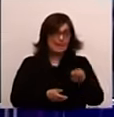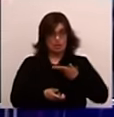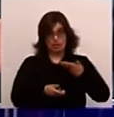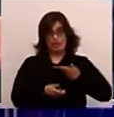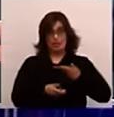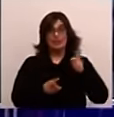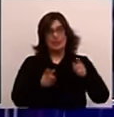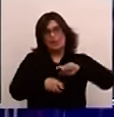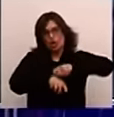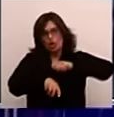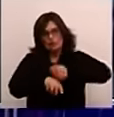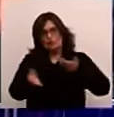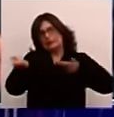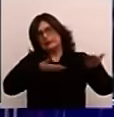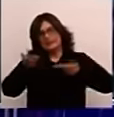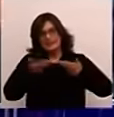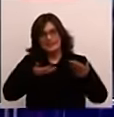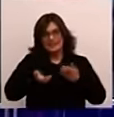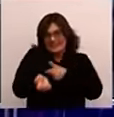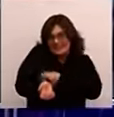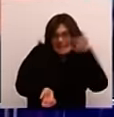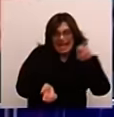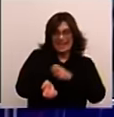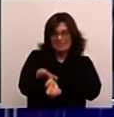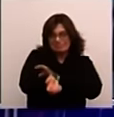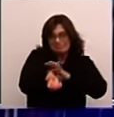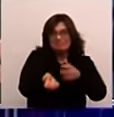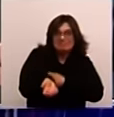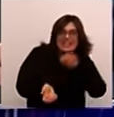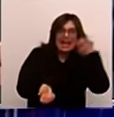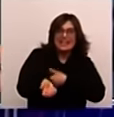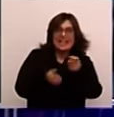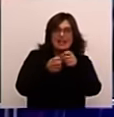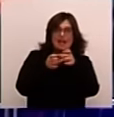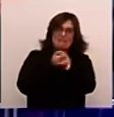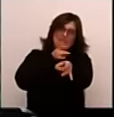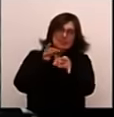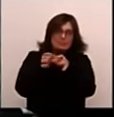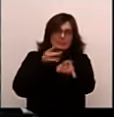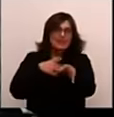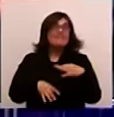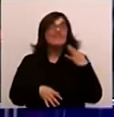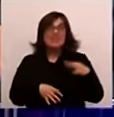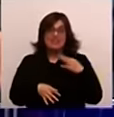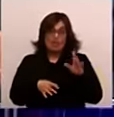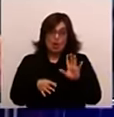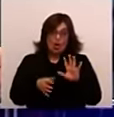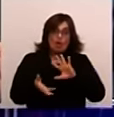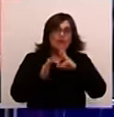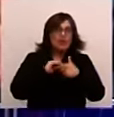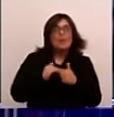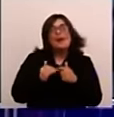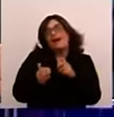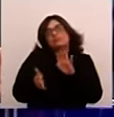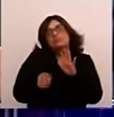matan, sino que lo torturan, le sacan los tendones para hacer arco y flecha, mientras vivía en una especie de ceremonia de sangre.